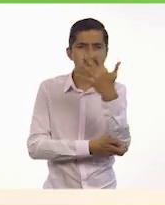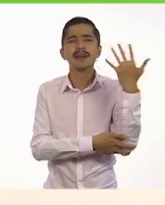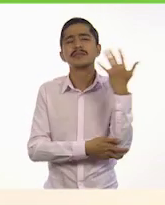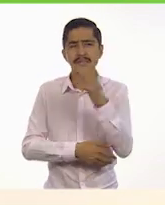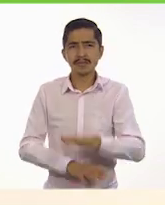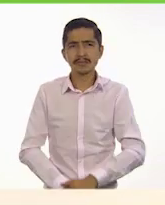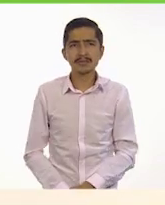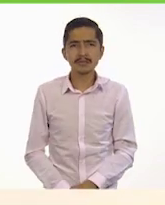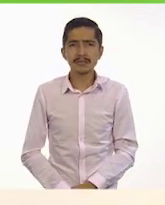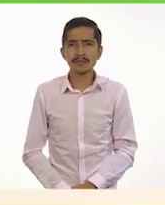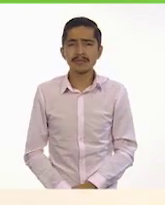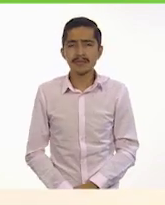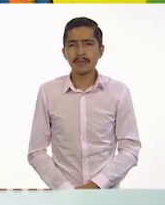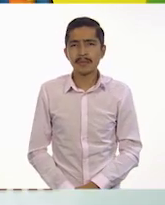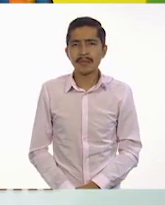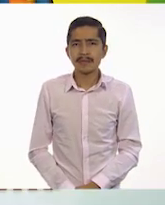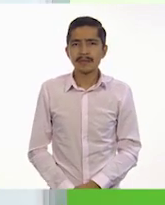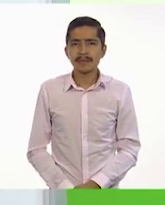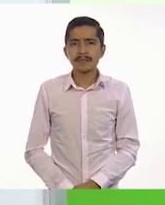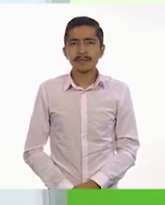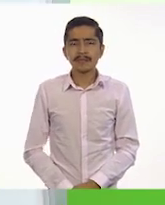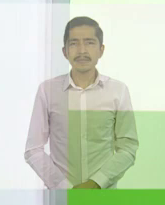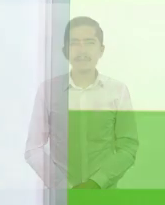Entonces ponemos selva.